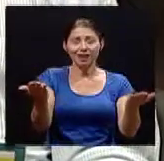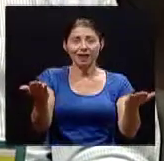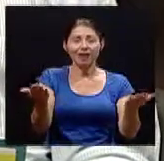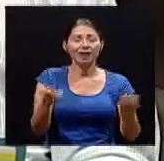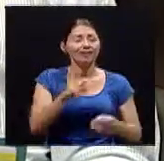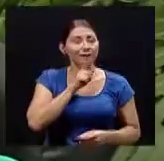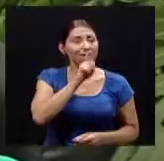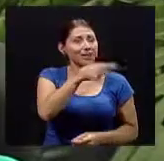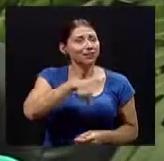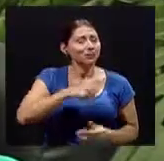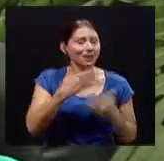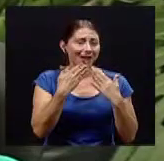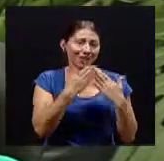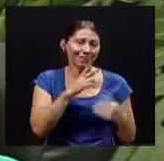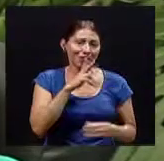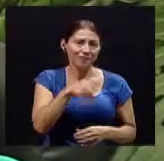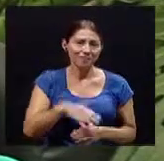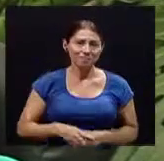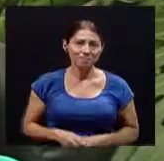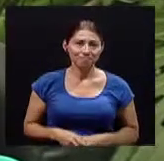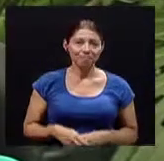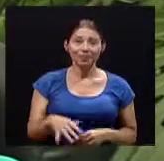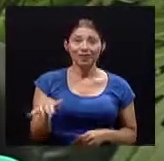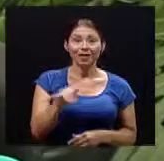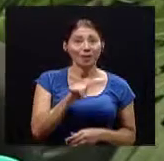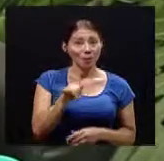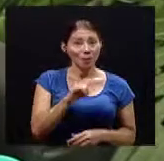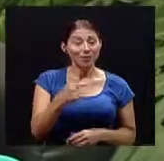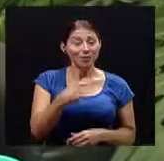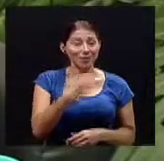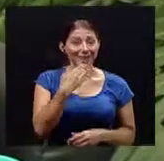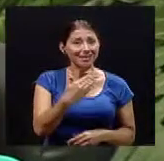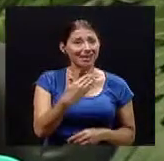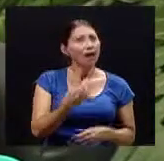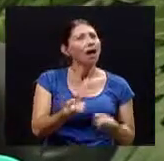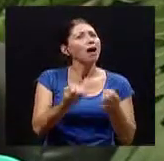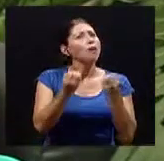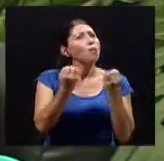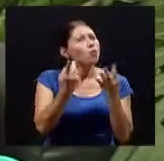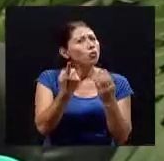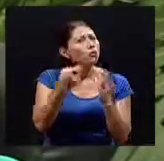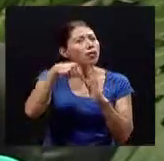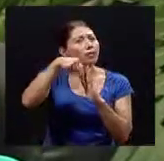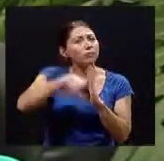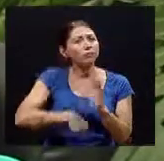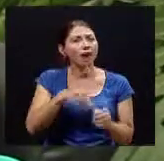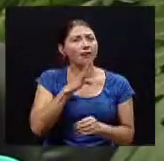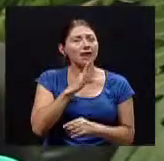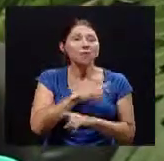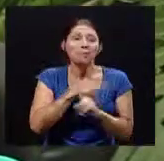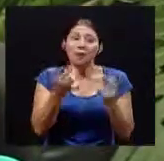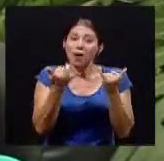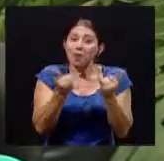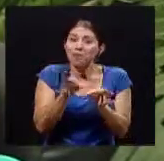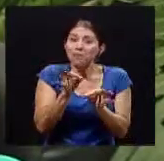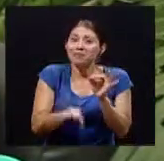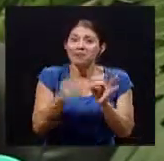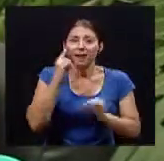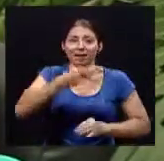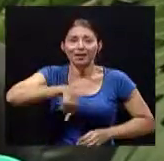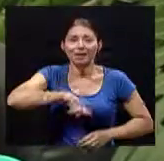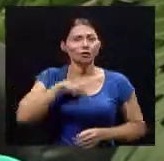agradecidos yo igualmente agradecida de esto hay mucho que hablar pero bueno esto es una pincelada para que empecemos a reflexionar